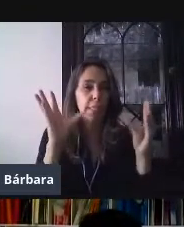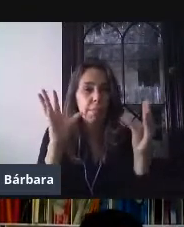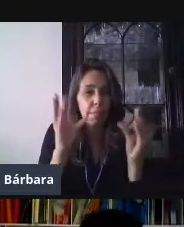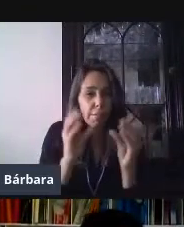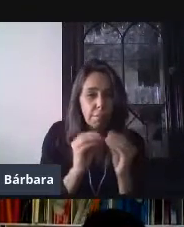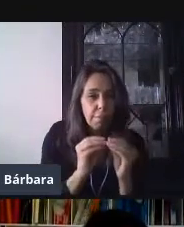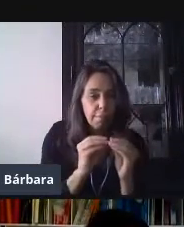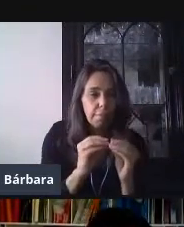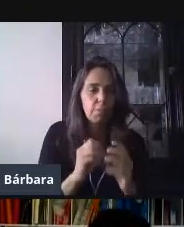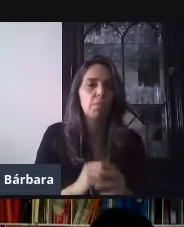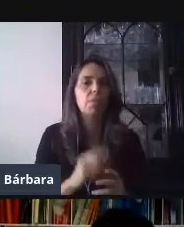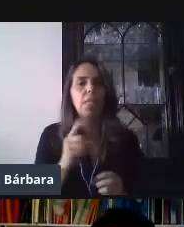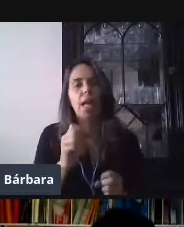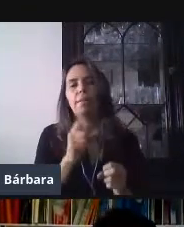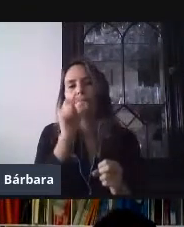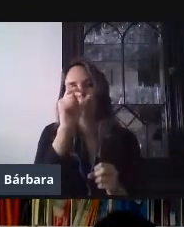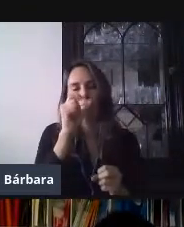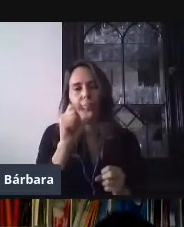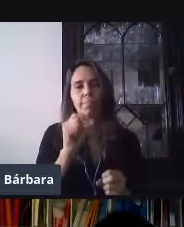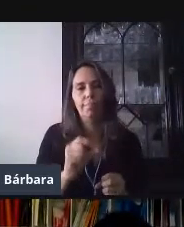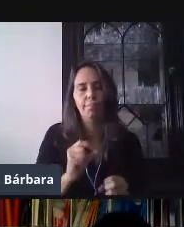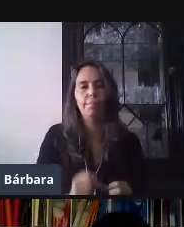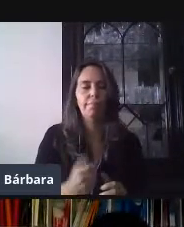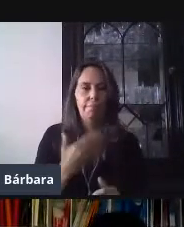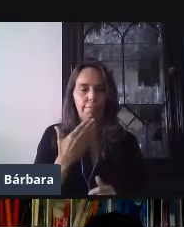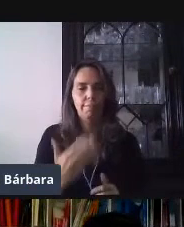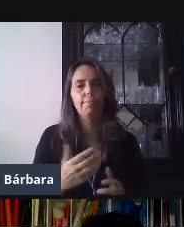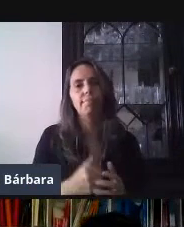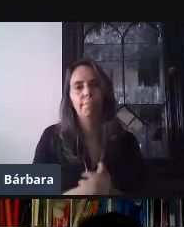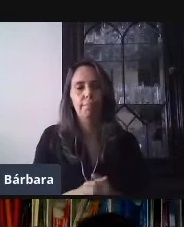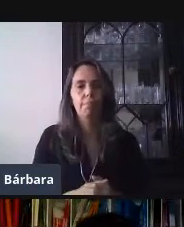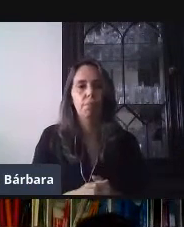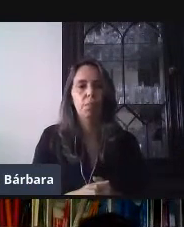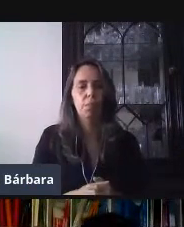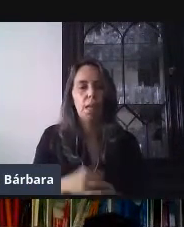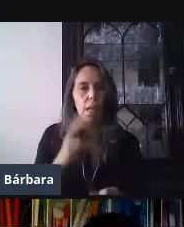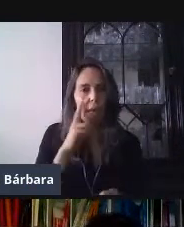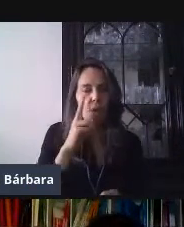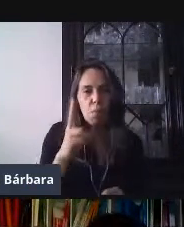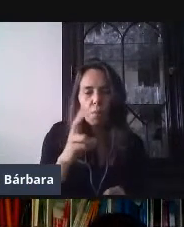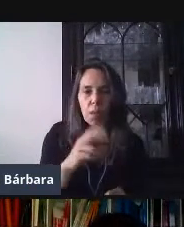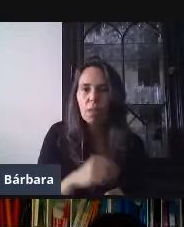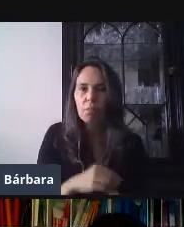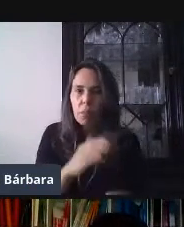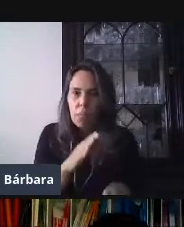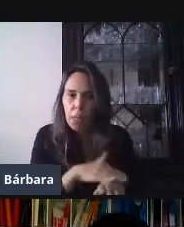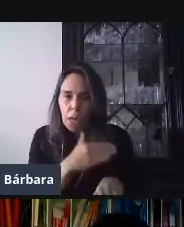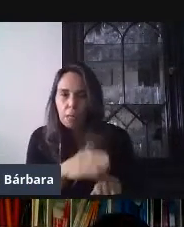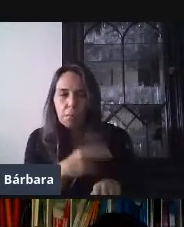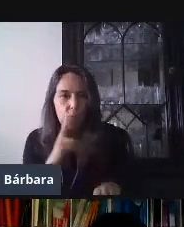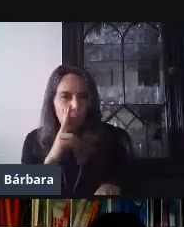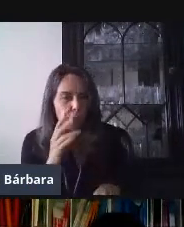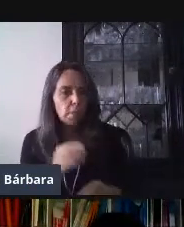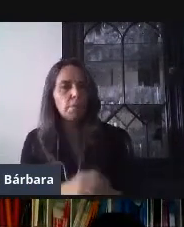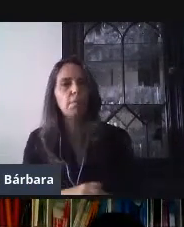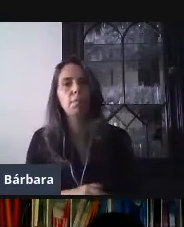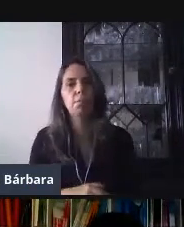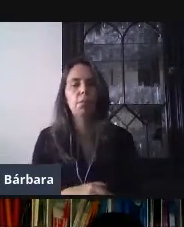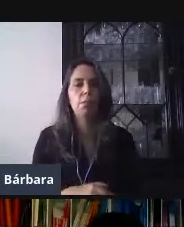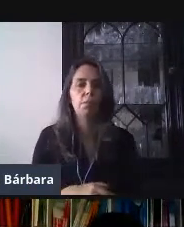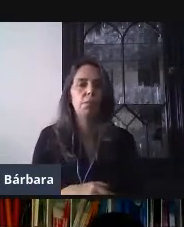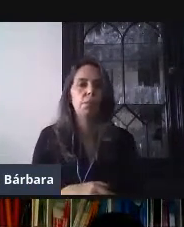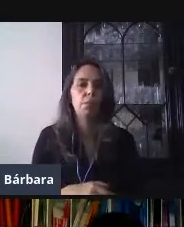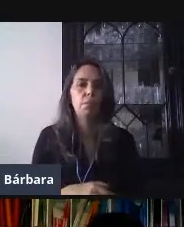opciones. Que en este caso nos va a decir que si queremos mostrar la calificación inmediatamente después de cada entrega. O si yo, por ejemplo, tengo